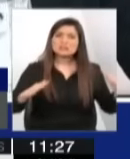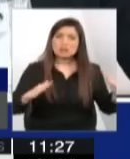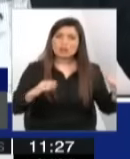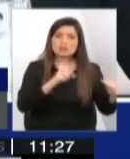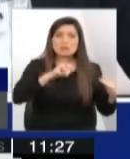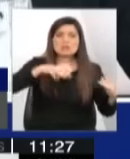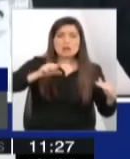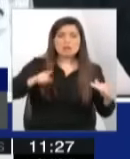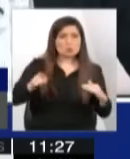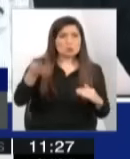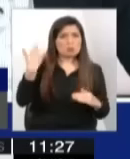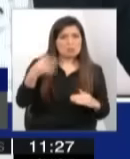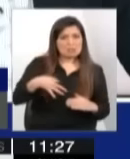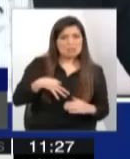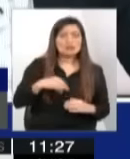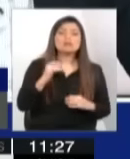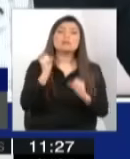se puede.